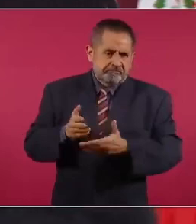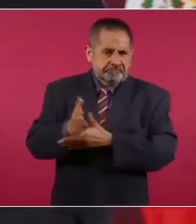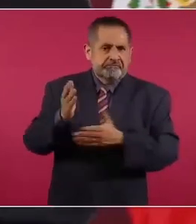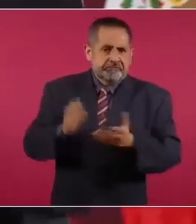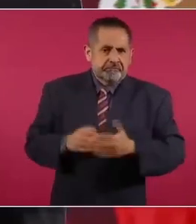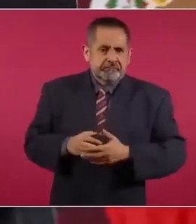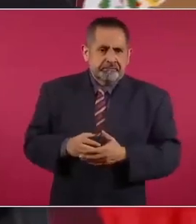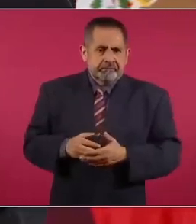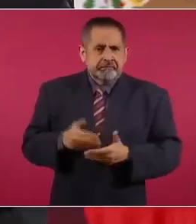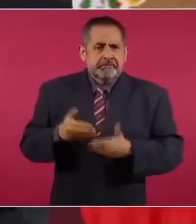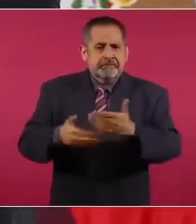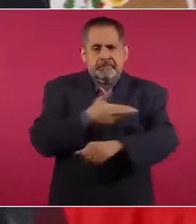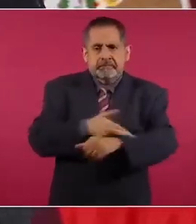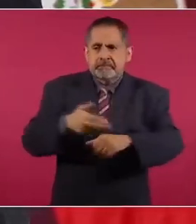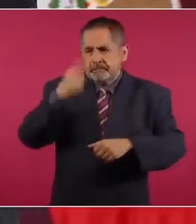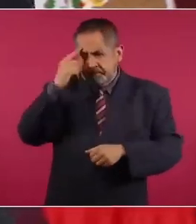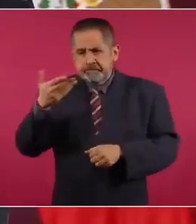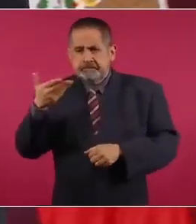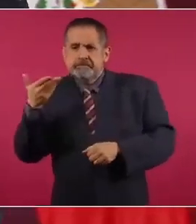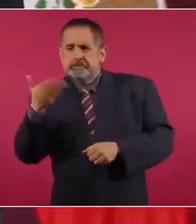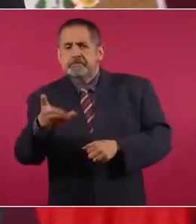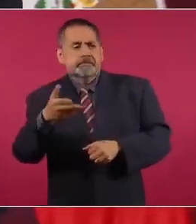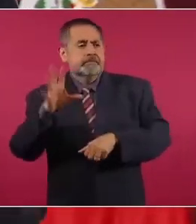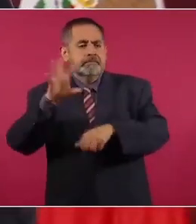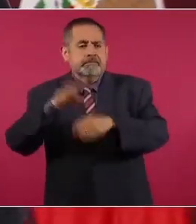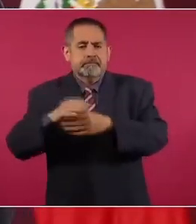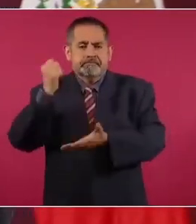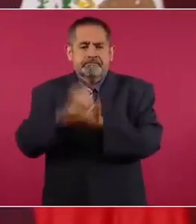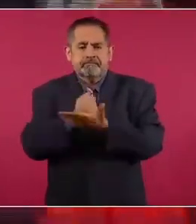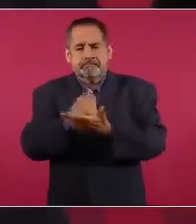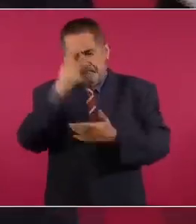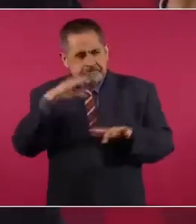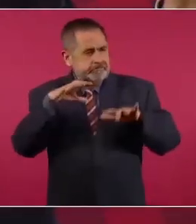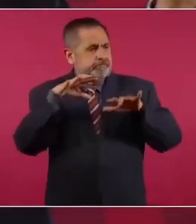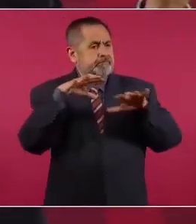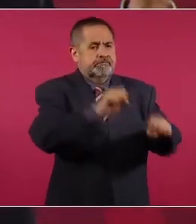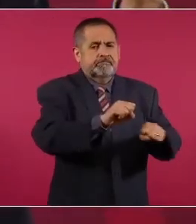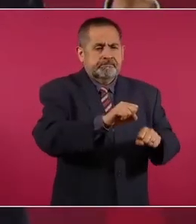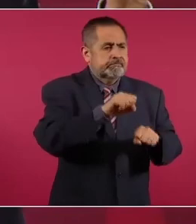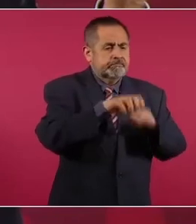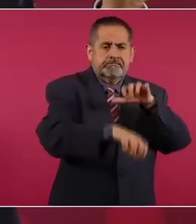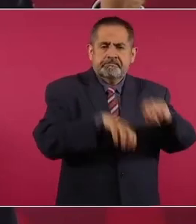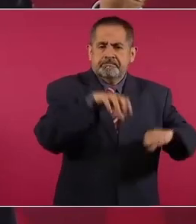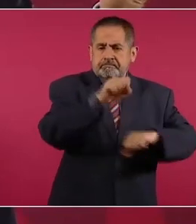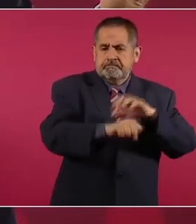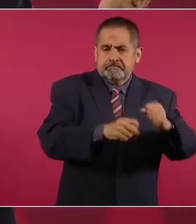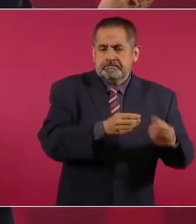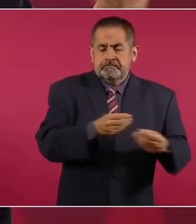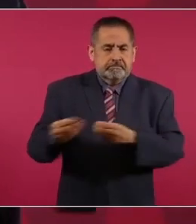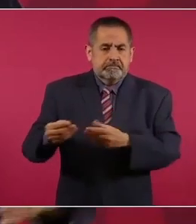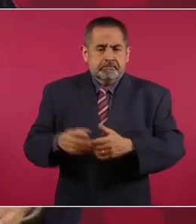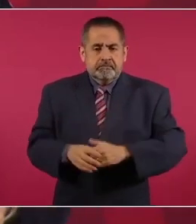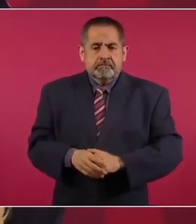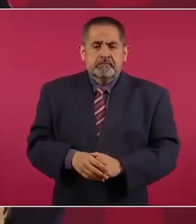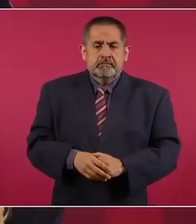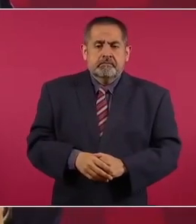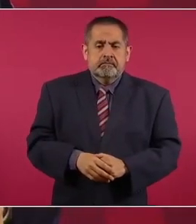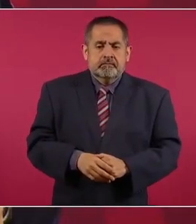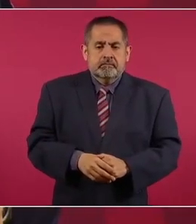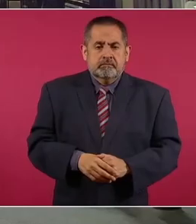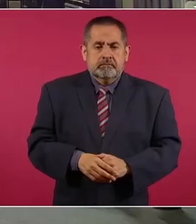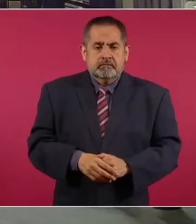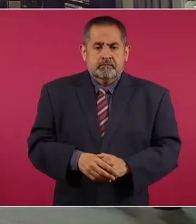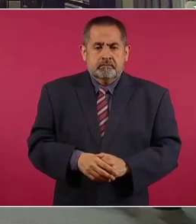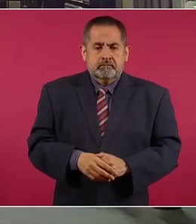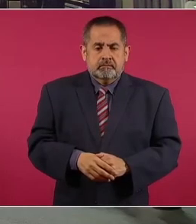el proceso de solicitar las órdenes de aprehensión y siguen allí presidente y siguen